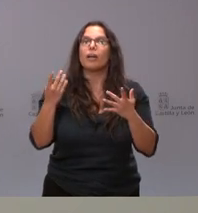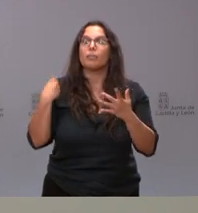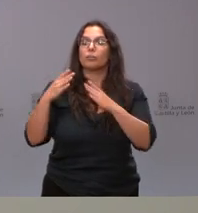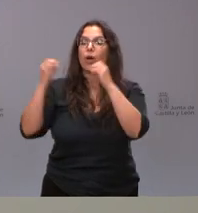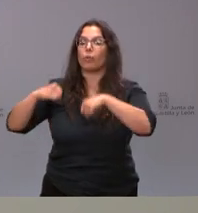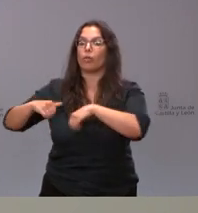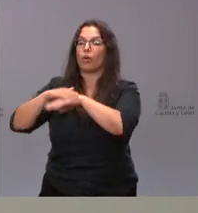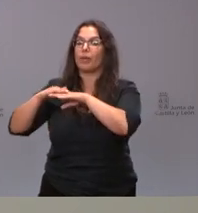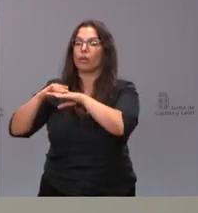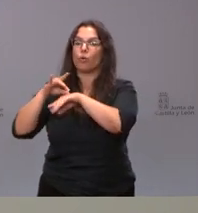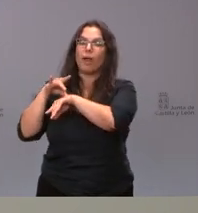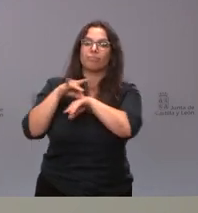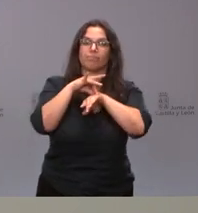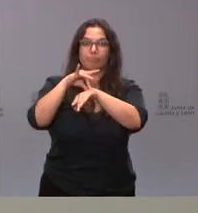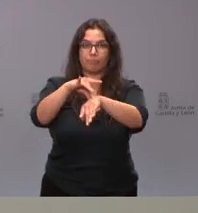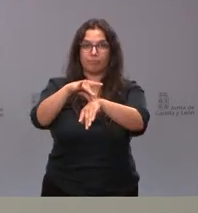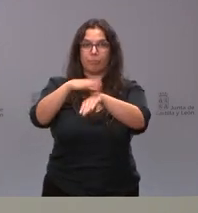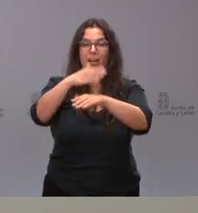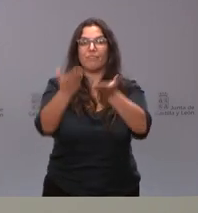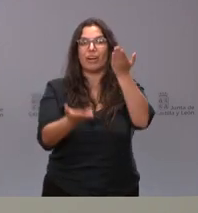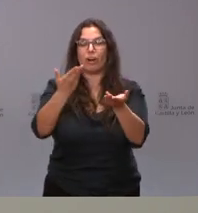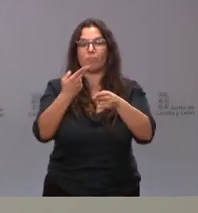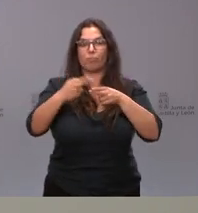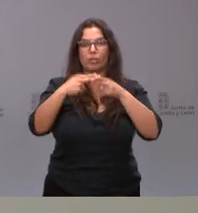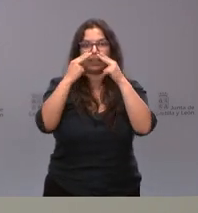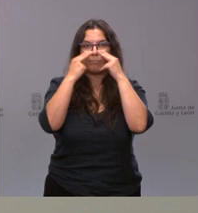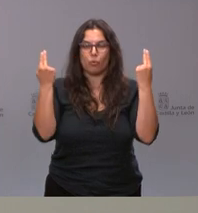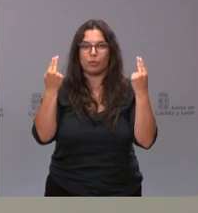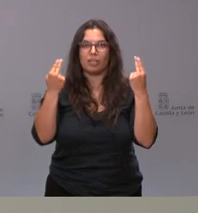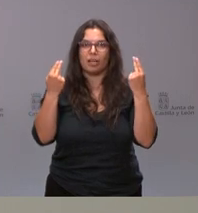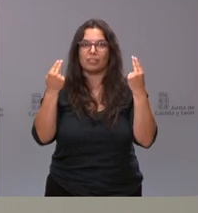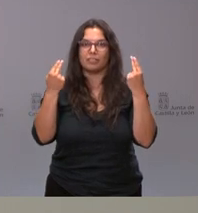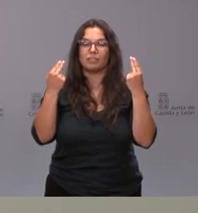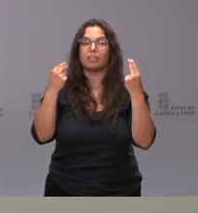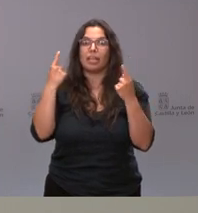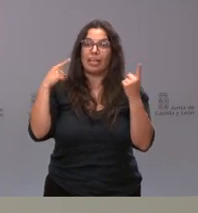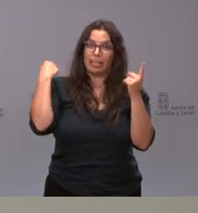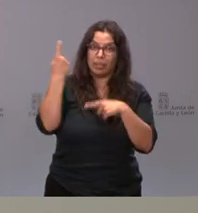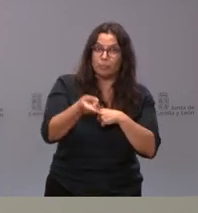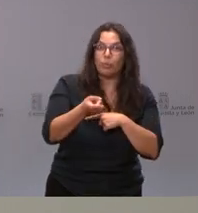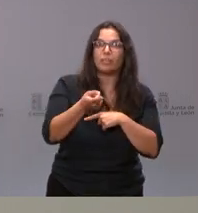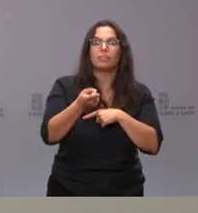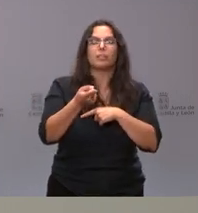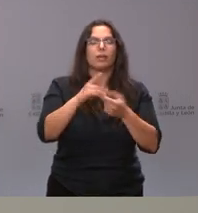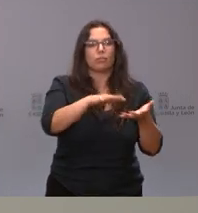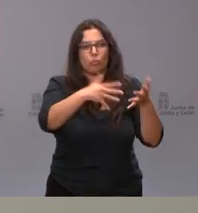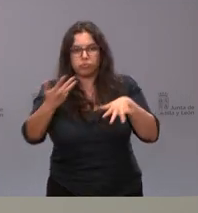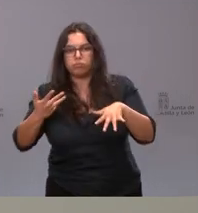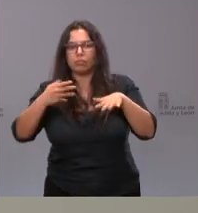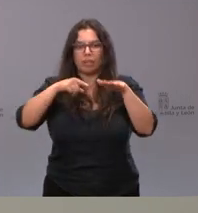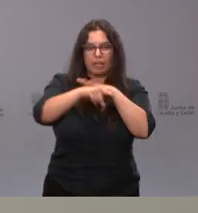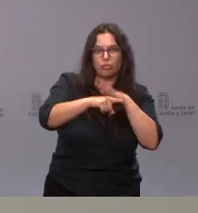de gobierno de evaluar las políticas públicas y luego el desarrollo, la aplicación y los trámites administrativos y los acuerdos